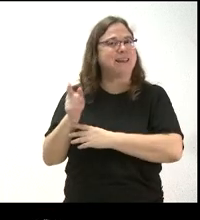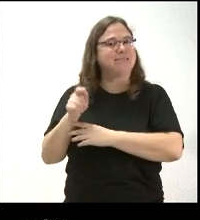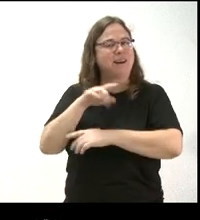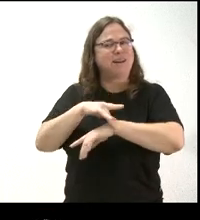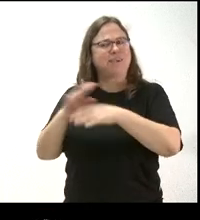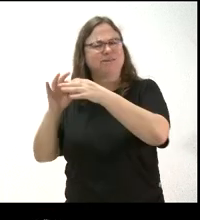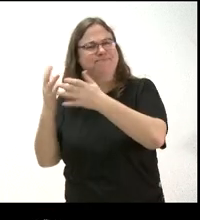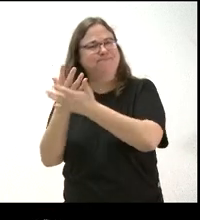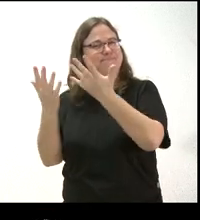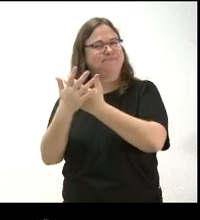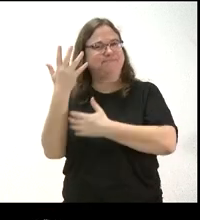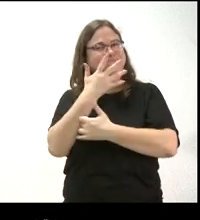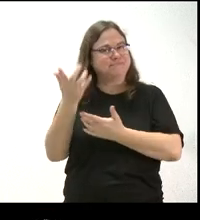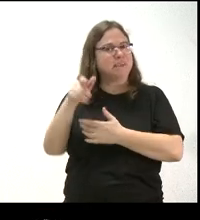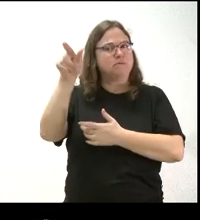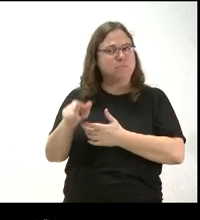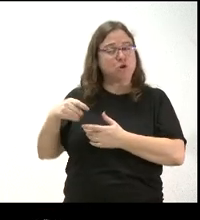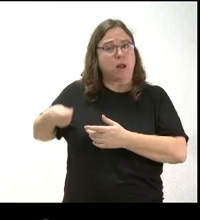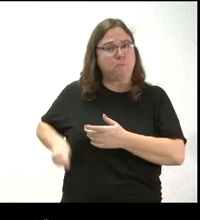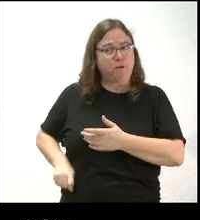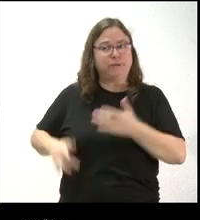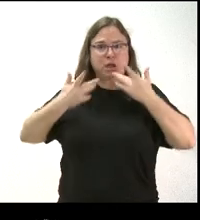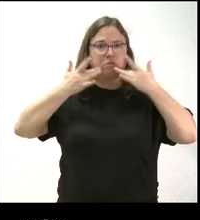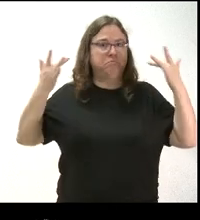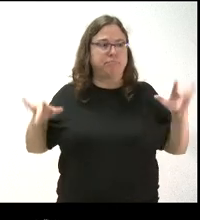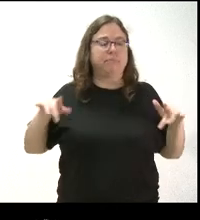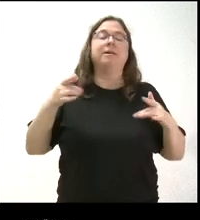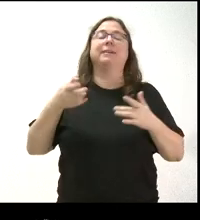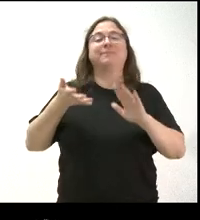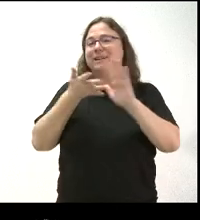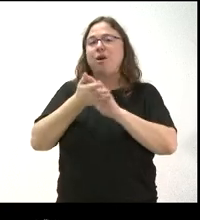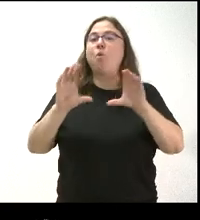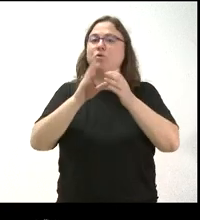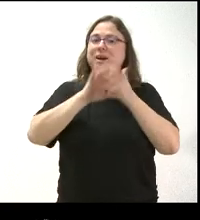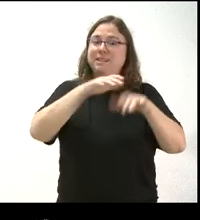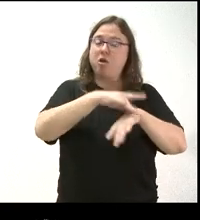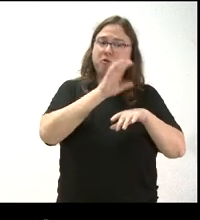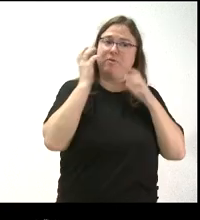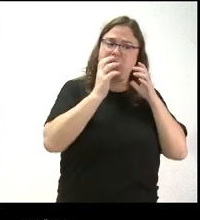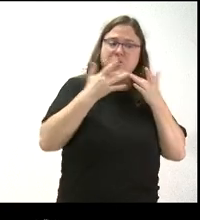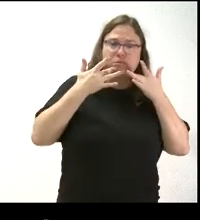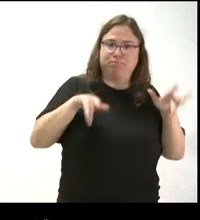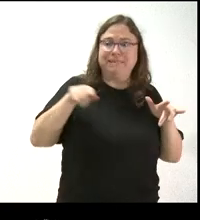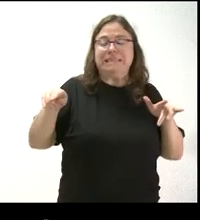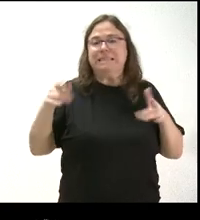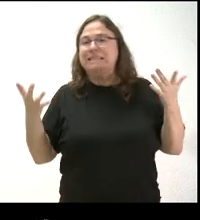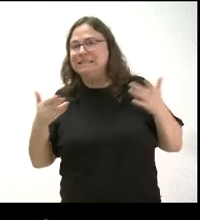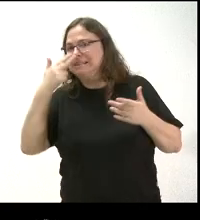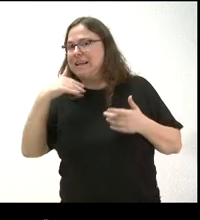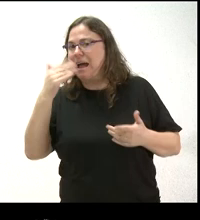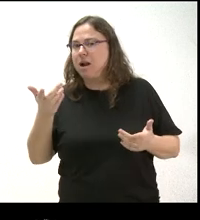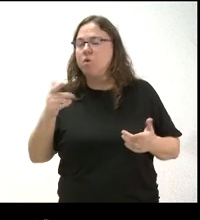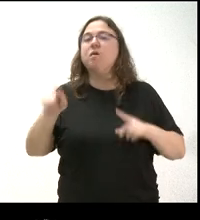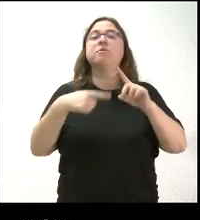explotaciones. Los veterinarios de la Junta son independientes respecto a las explotaciones. Y también se había